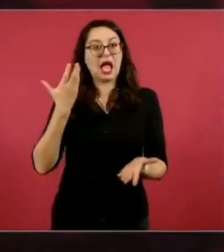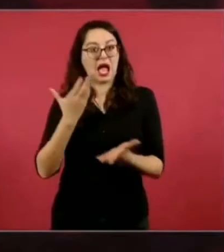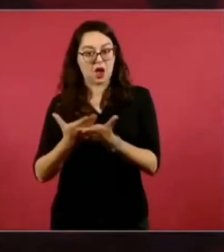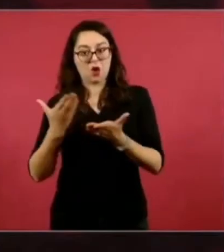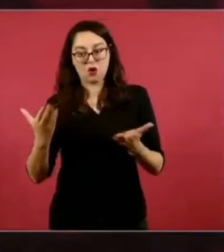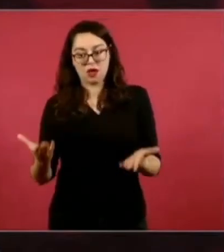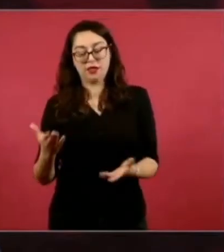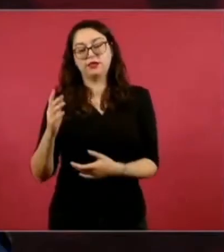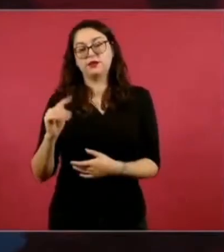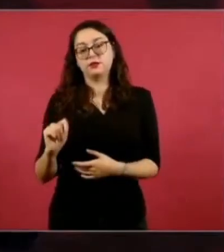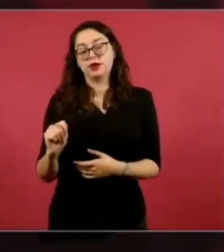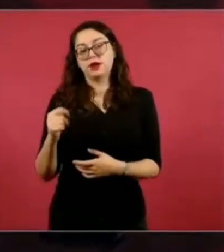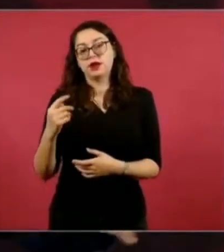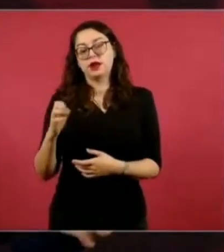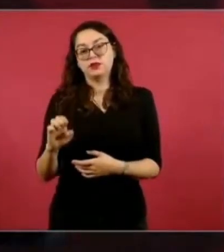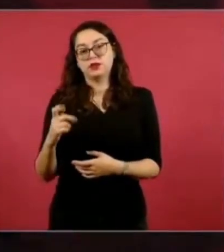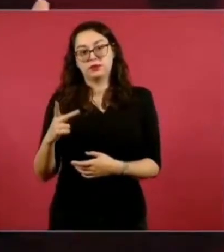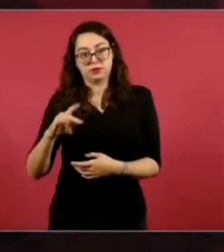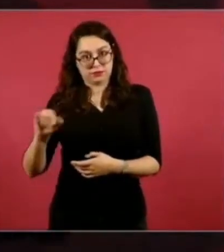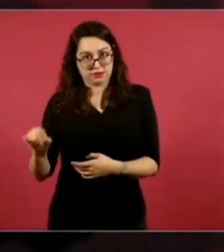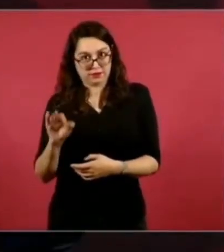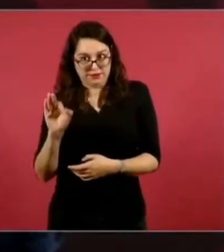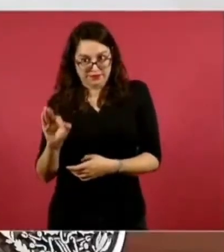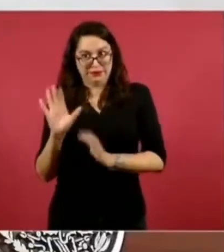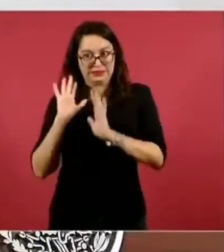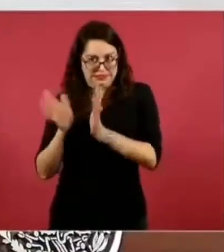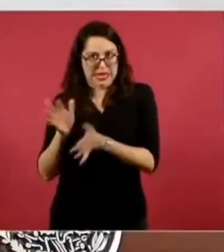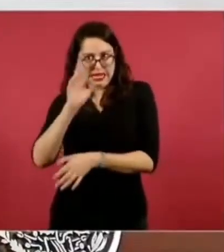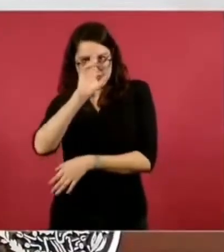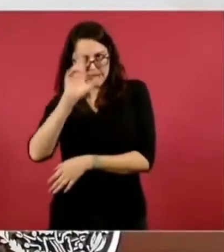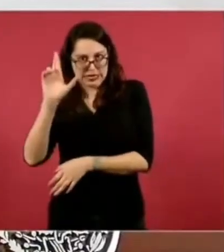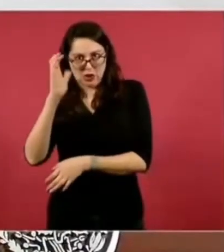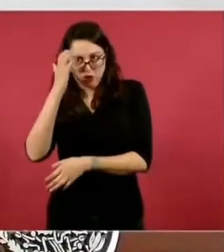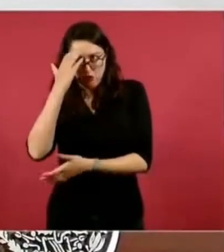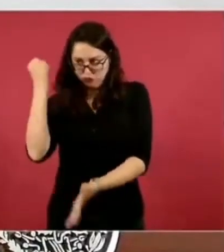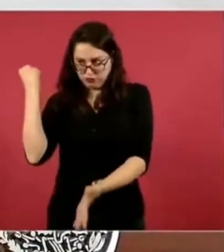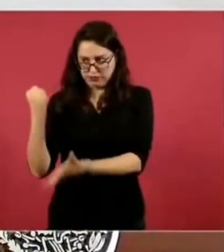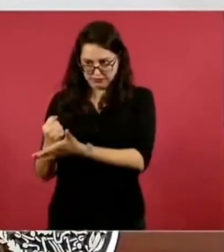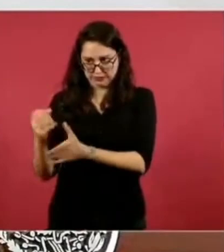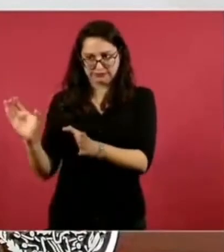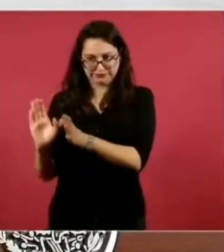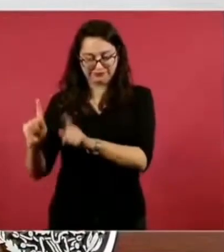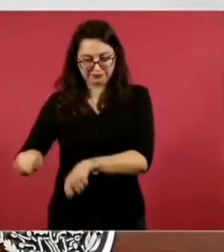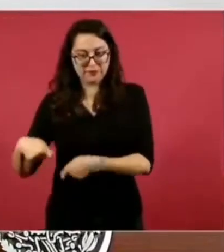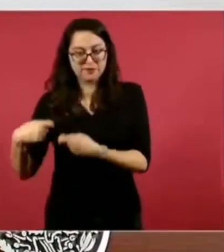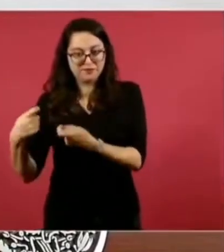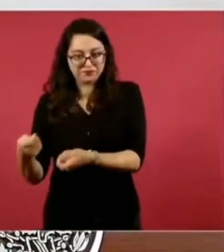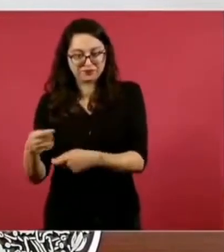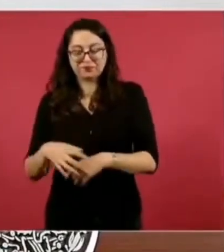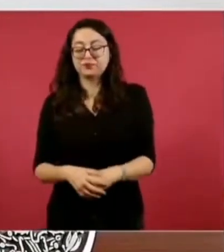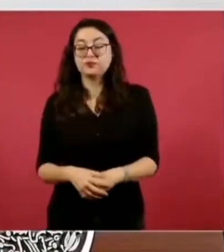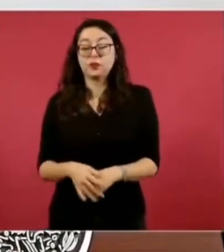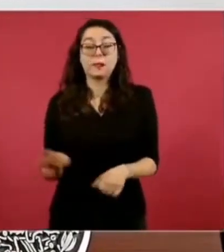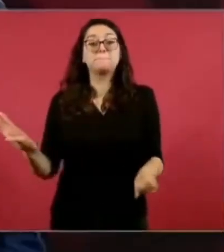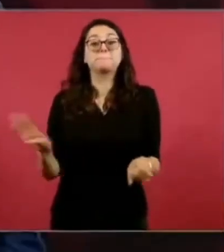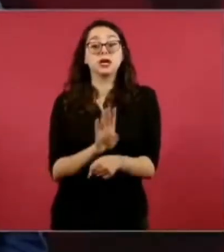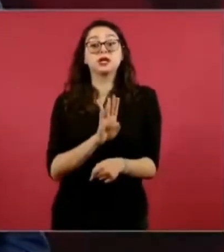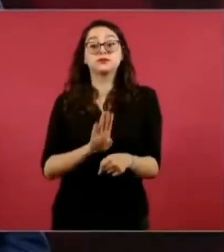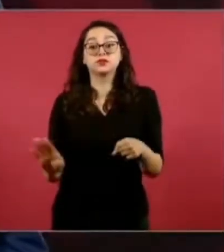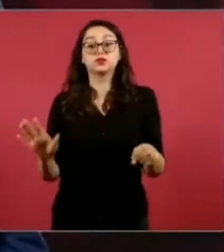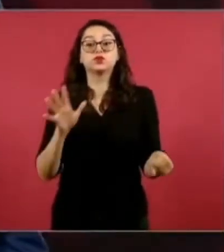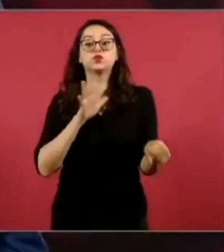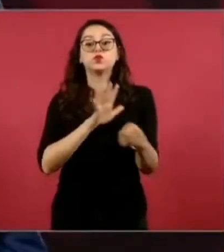es que se le va a dar continuidad a la